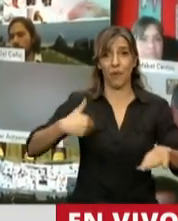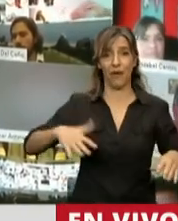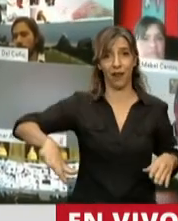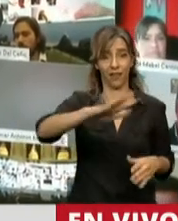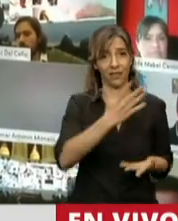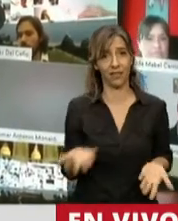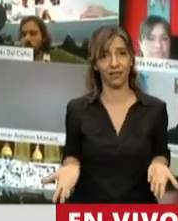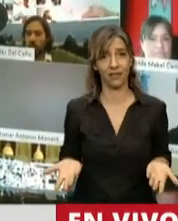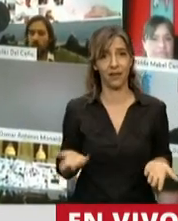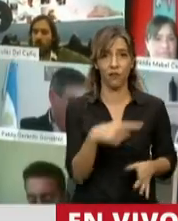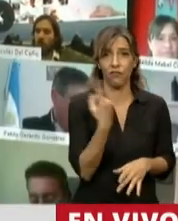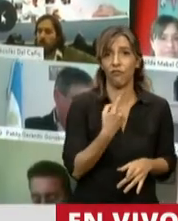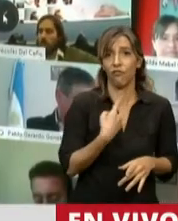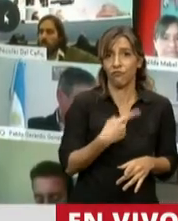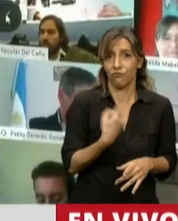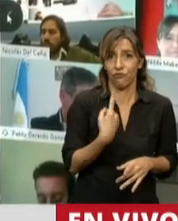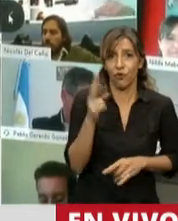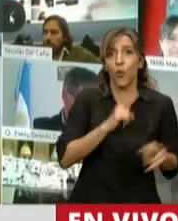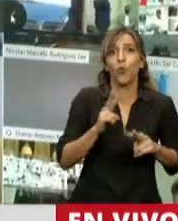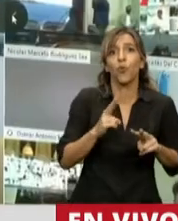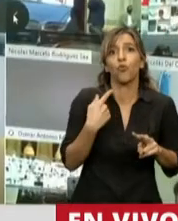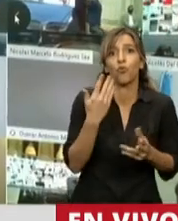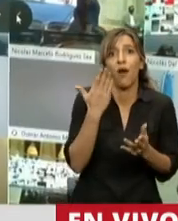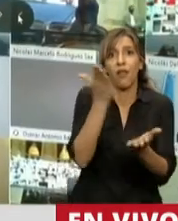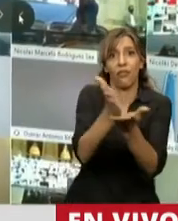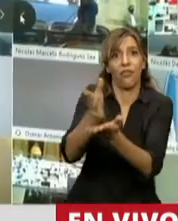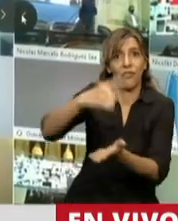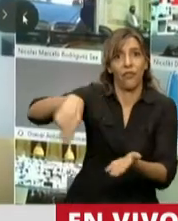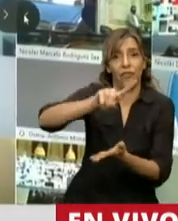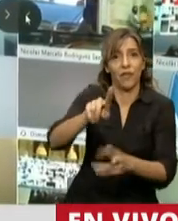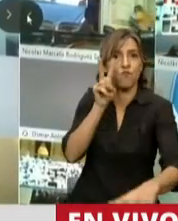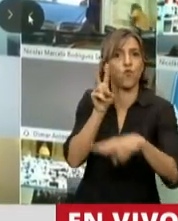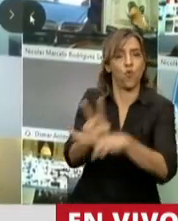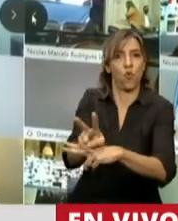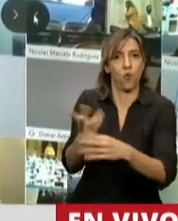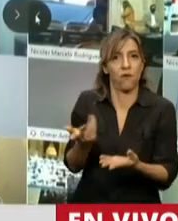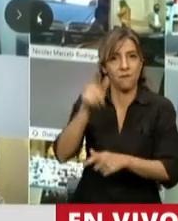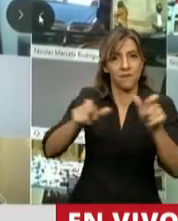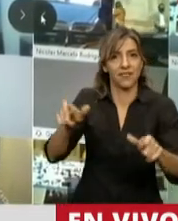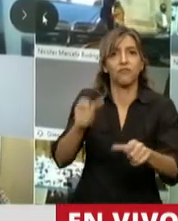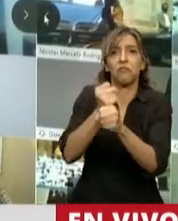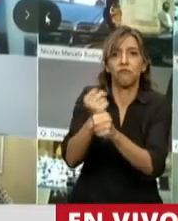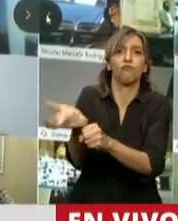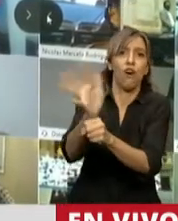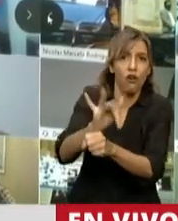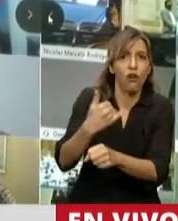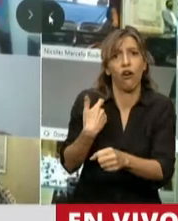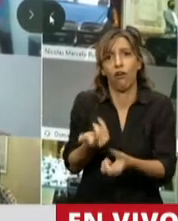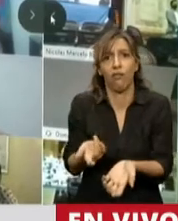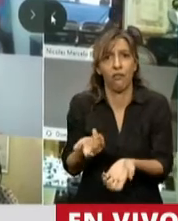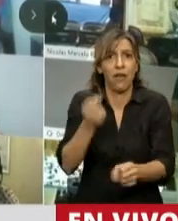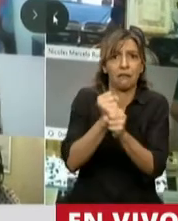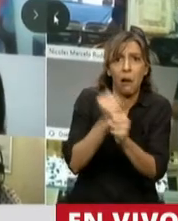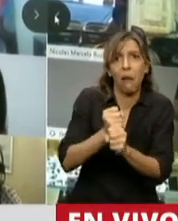tratando de proteger el derecho de los trabajadores. Aquel trabajador que empezó desde muy temprano, su mañana, 6, 7, 12